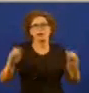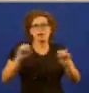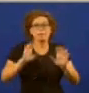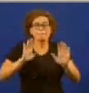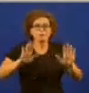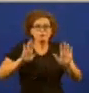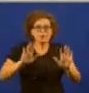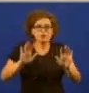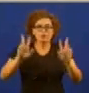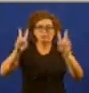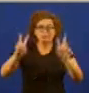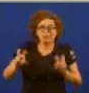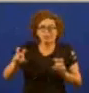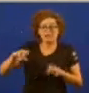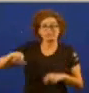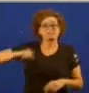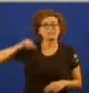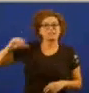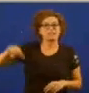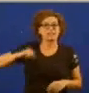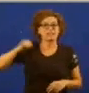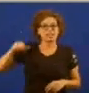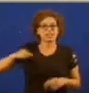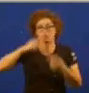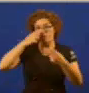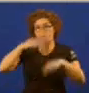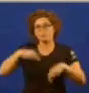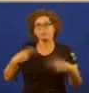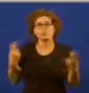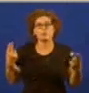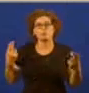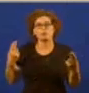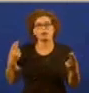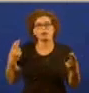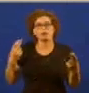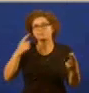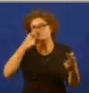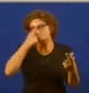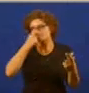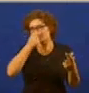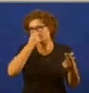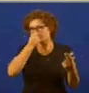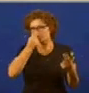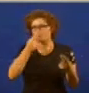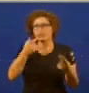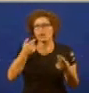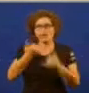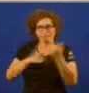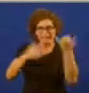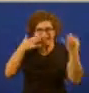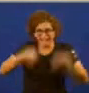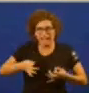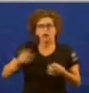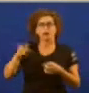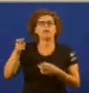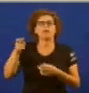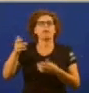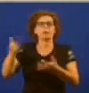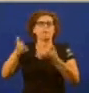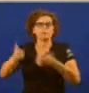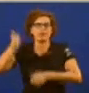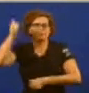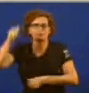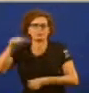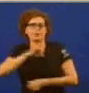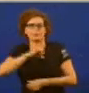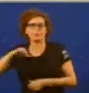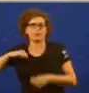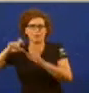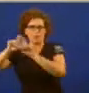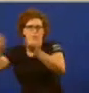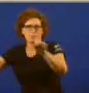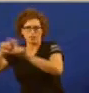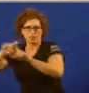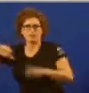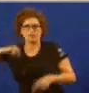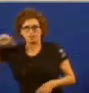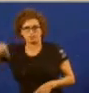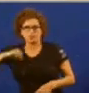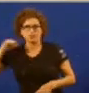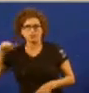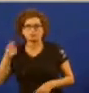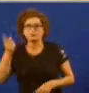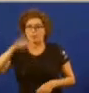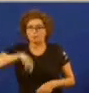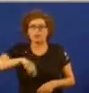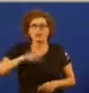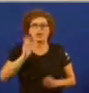mensación de funciones se a vostede non importa o ninguneo e os desplantes do seu amado líder o señor